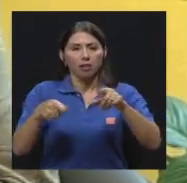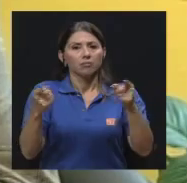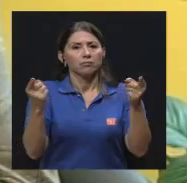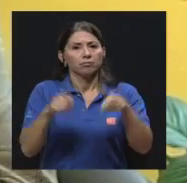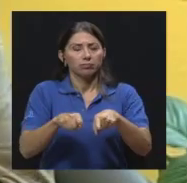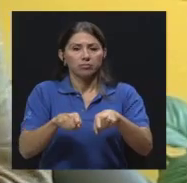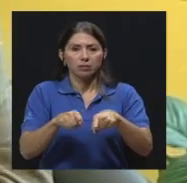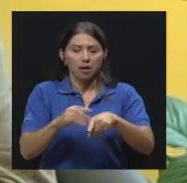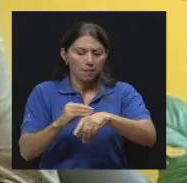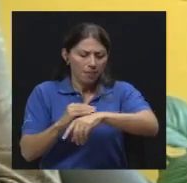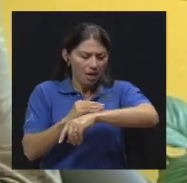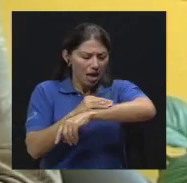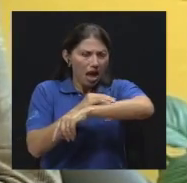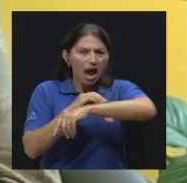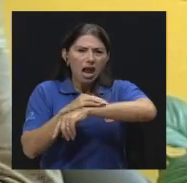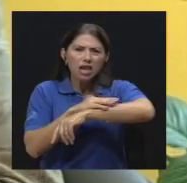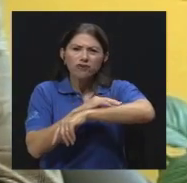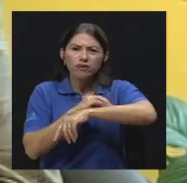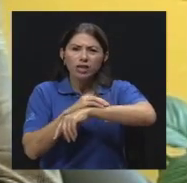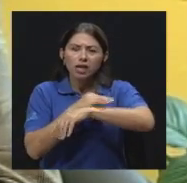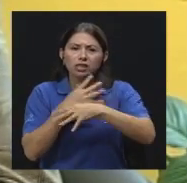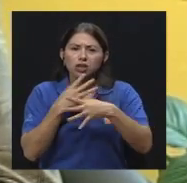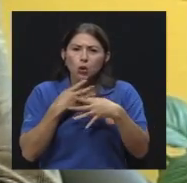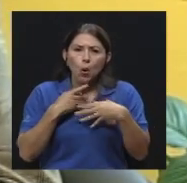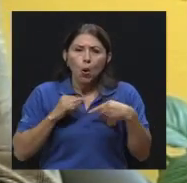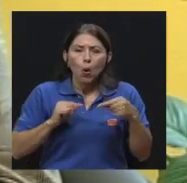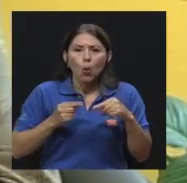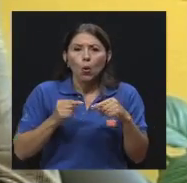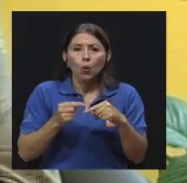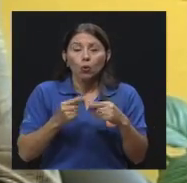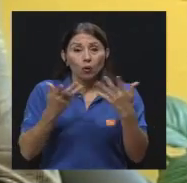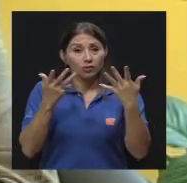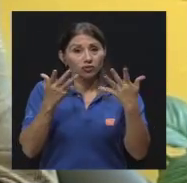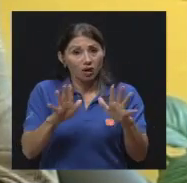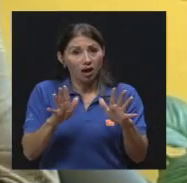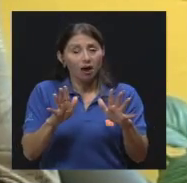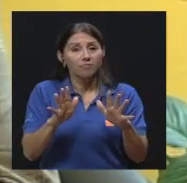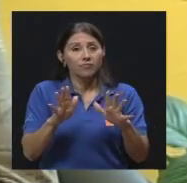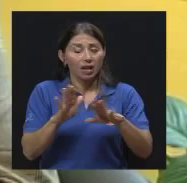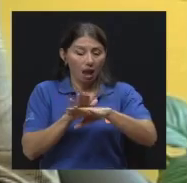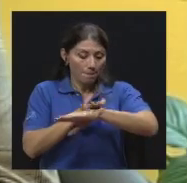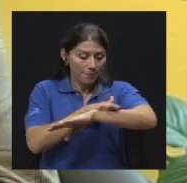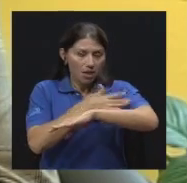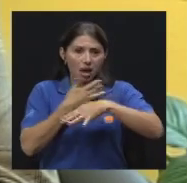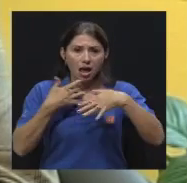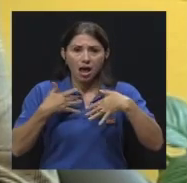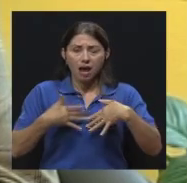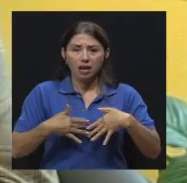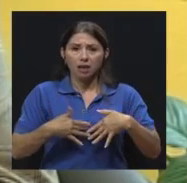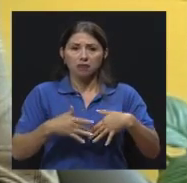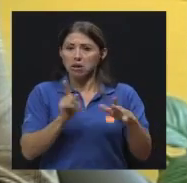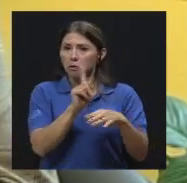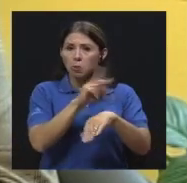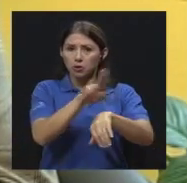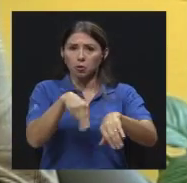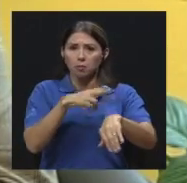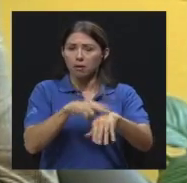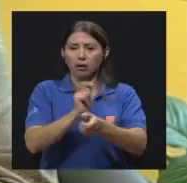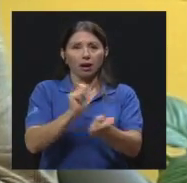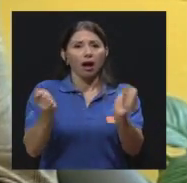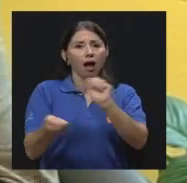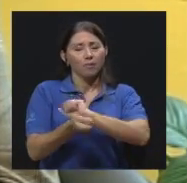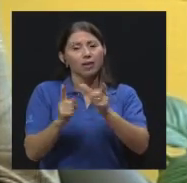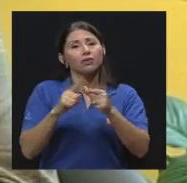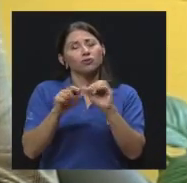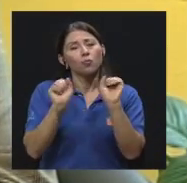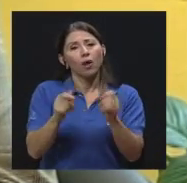la piel se macere, que tenga irritación. Y al cambiar ya la normalidad de la piel, el hongo se